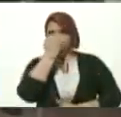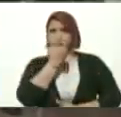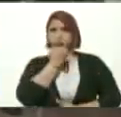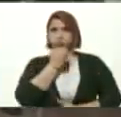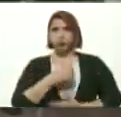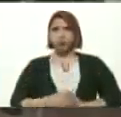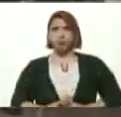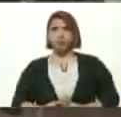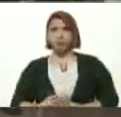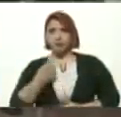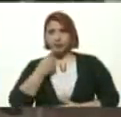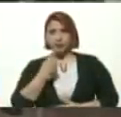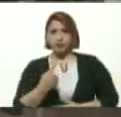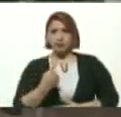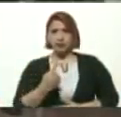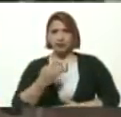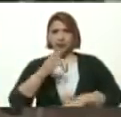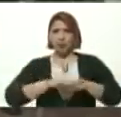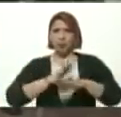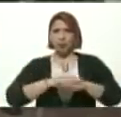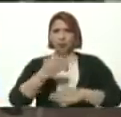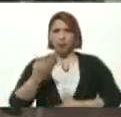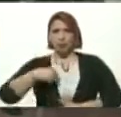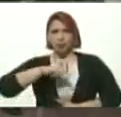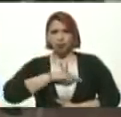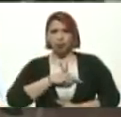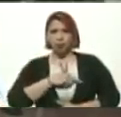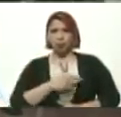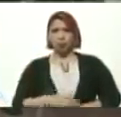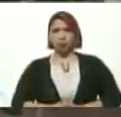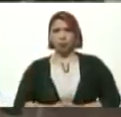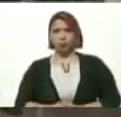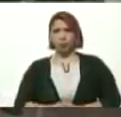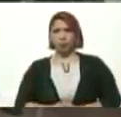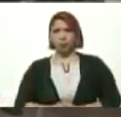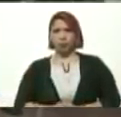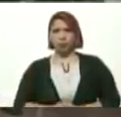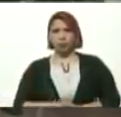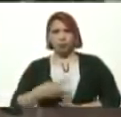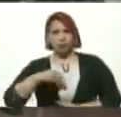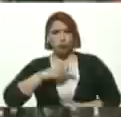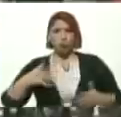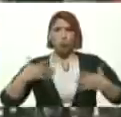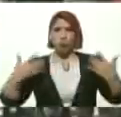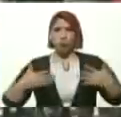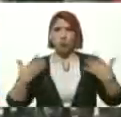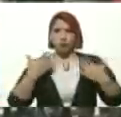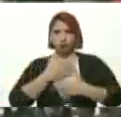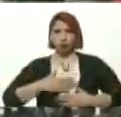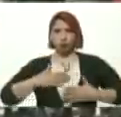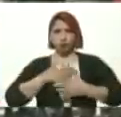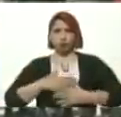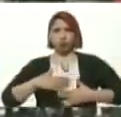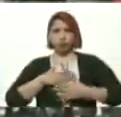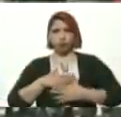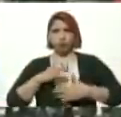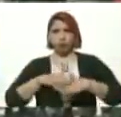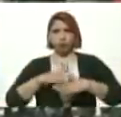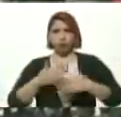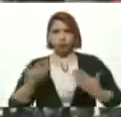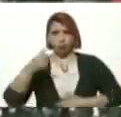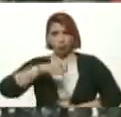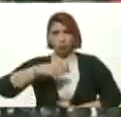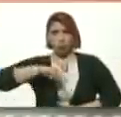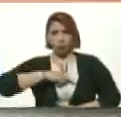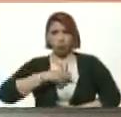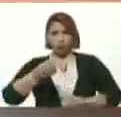Para indicarle Porque estamos Hoy de pláceme Estamos contentos Y muy satisfechos Porque hoy Estamos